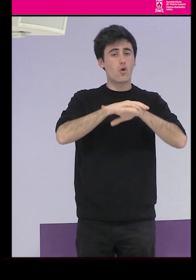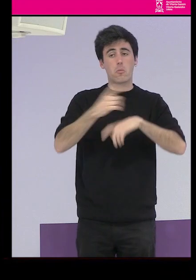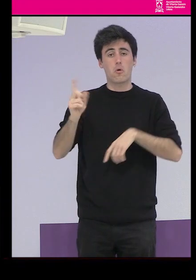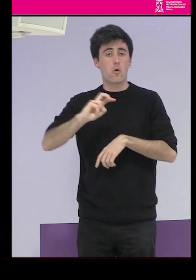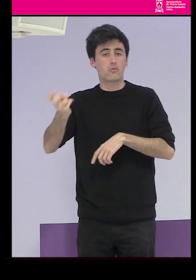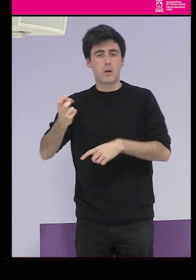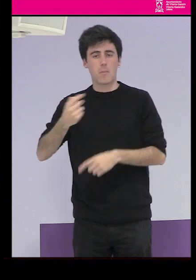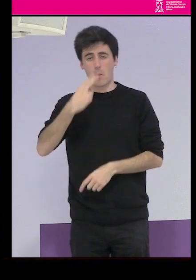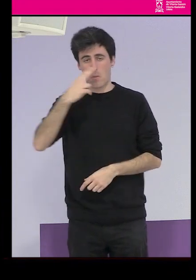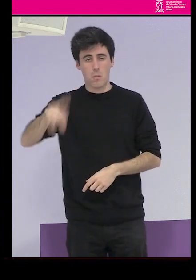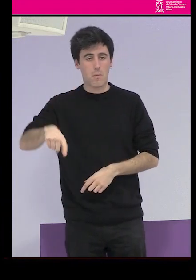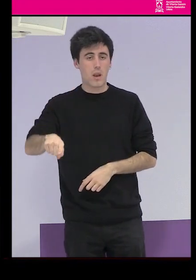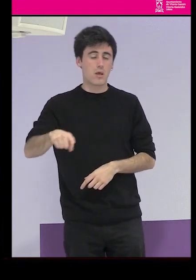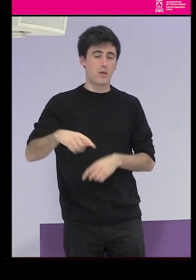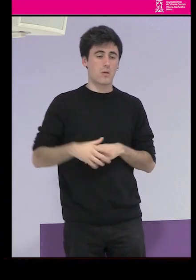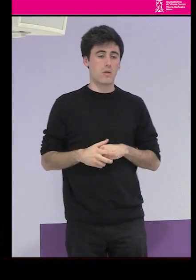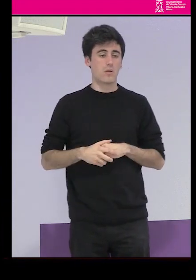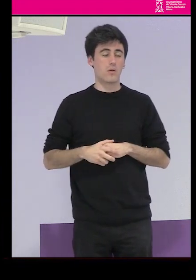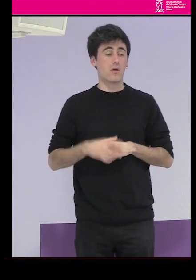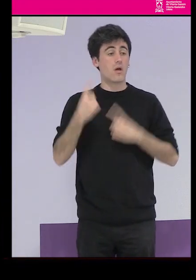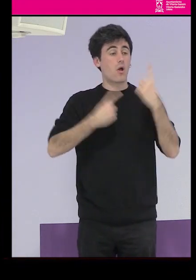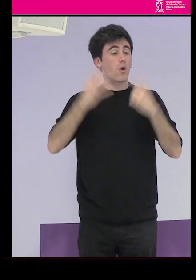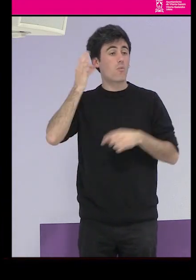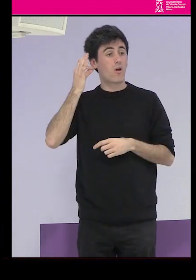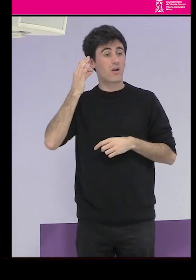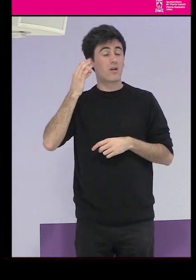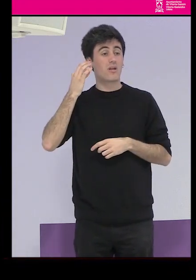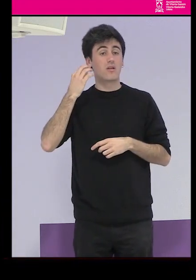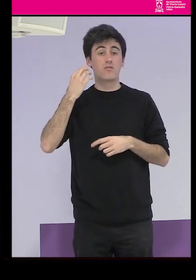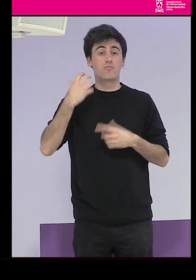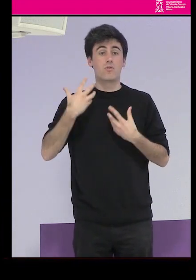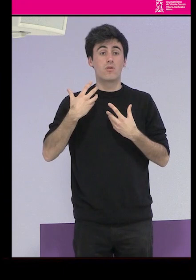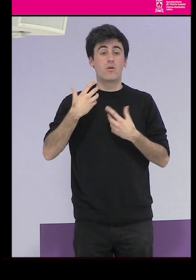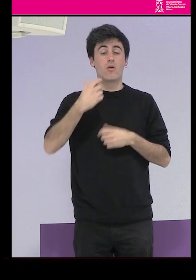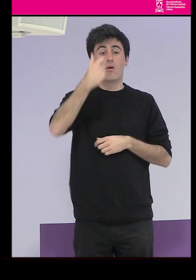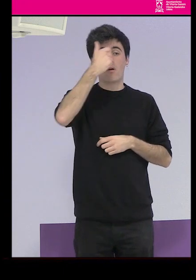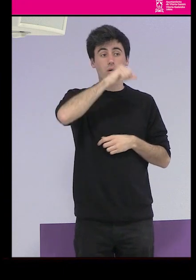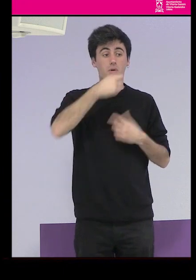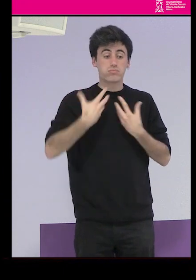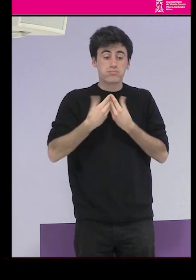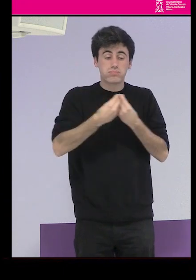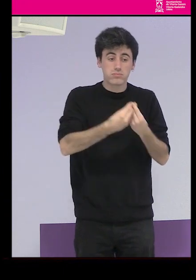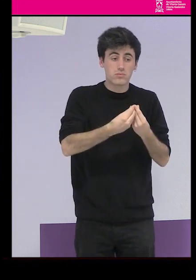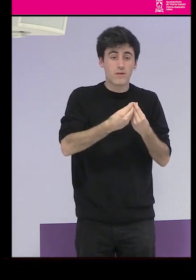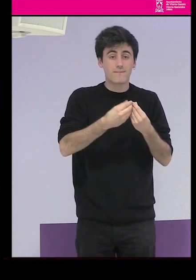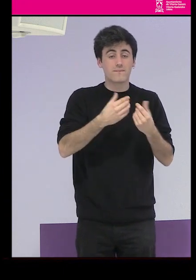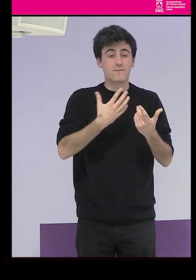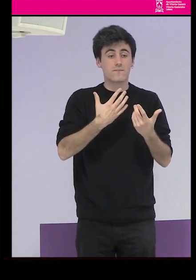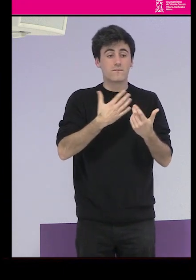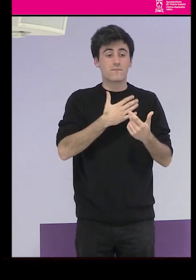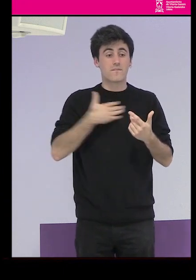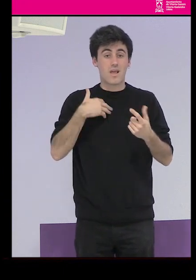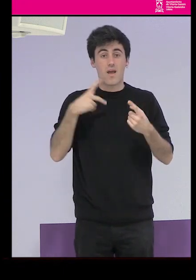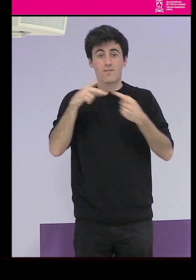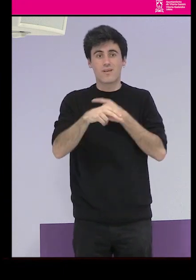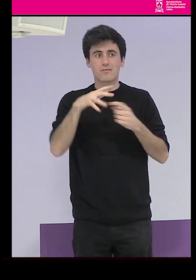otras que de alguna manera destruyen el de todas. Algunas mujeres que llevan a los hombres de bien a situaciones en las que ellos no querrían verse envueltos, pero